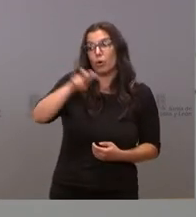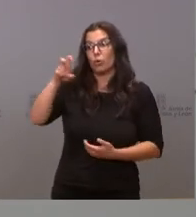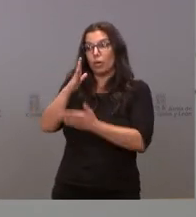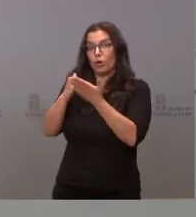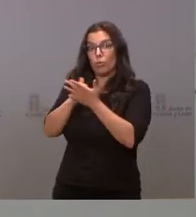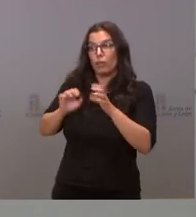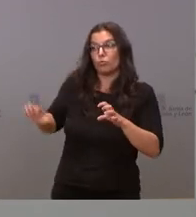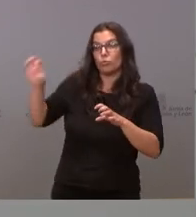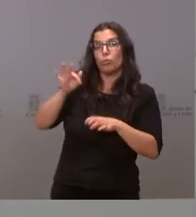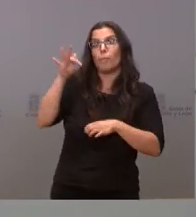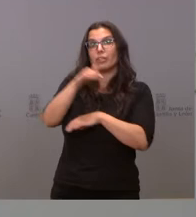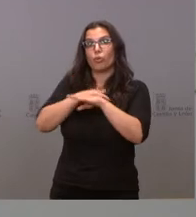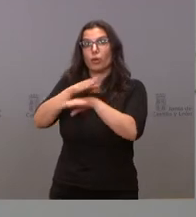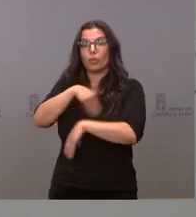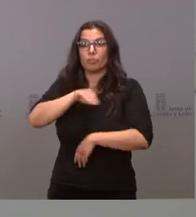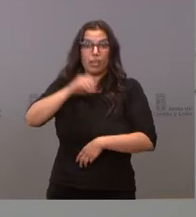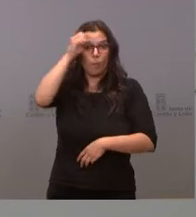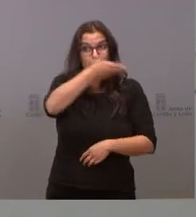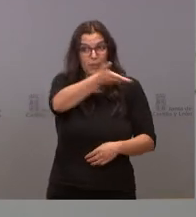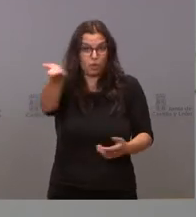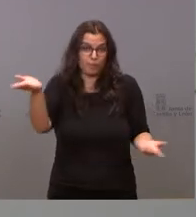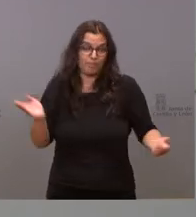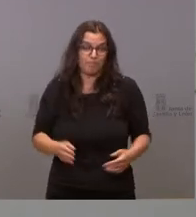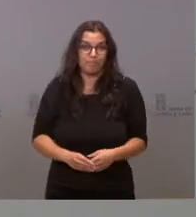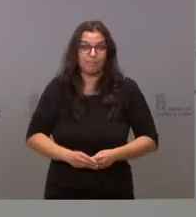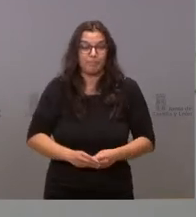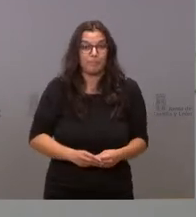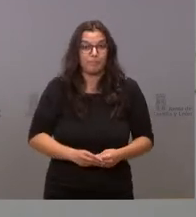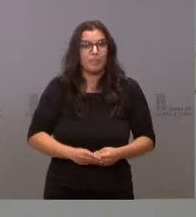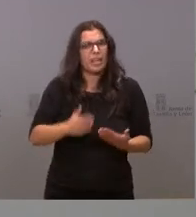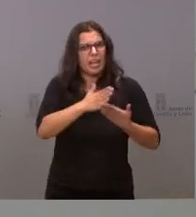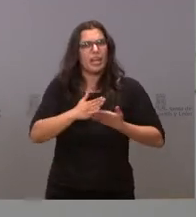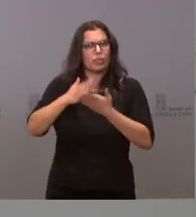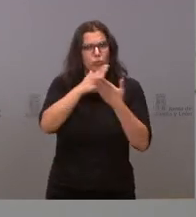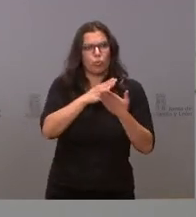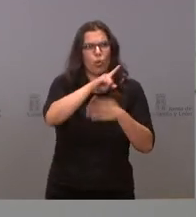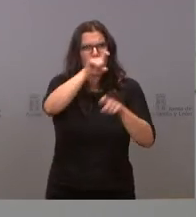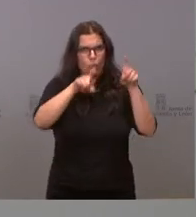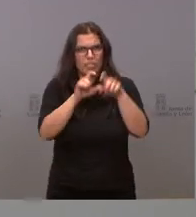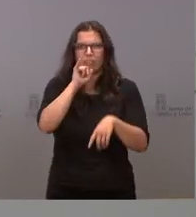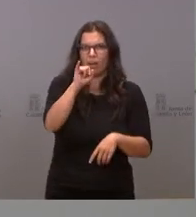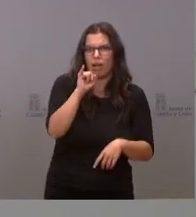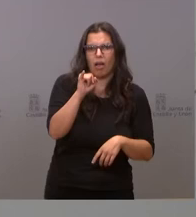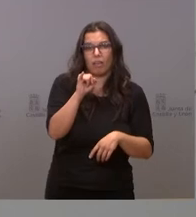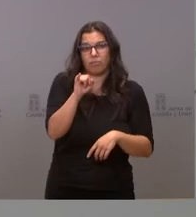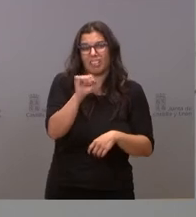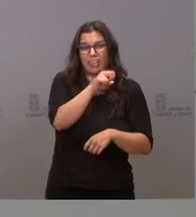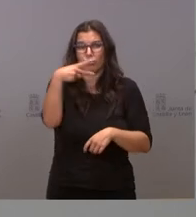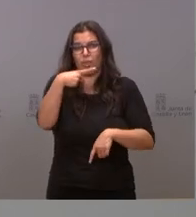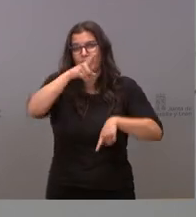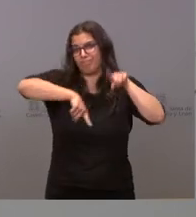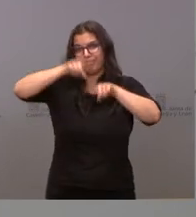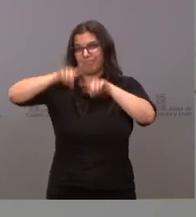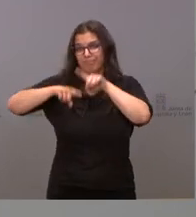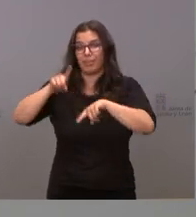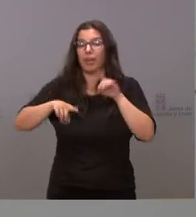autónomas y el Gobierno de España. En fin, hay estudios demoscópicos para todos los gustos pero